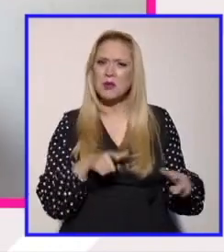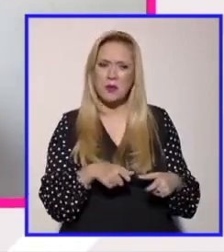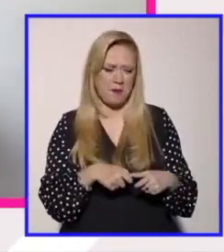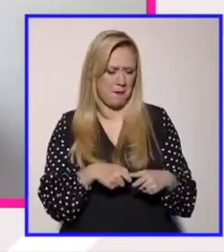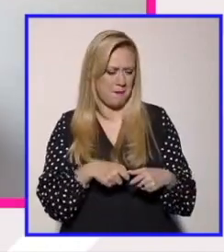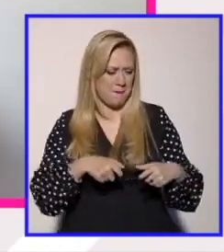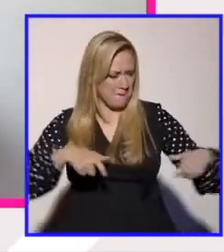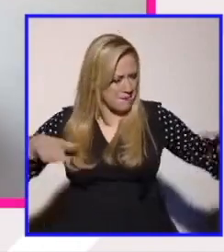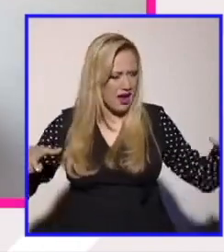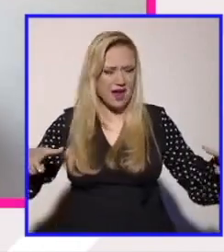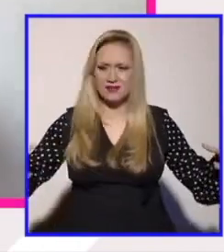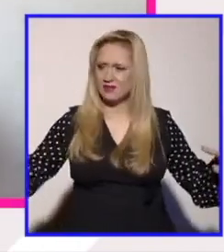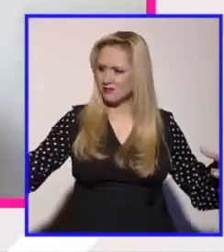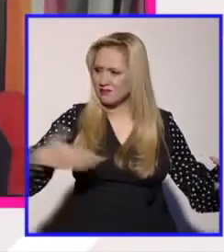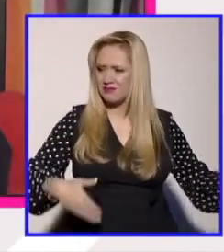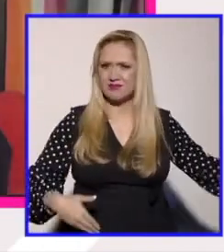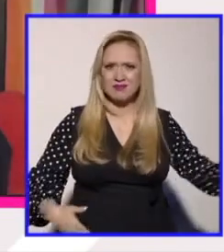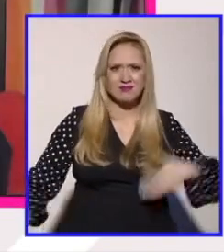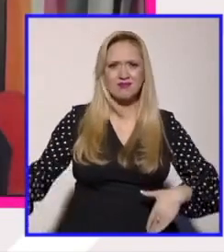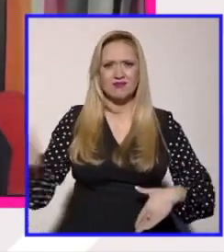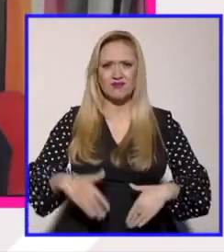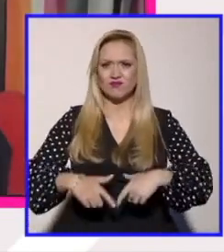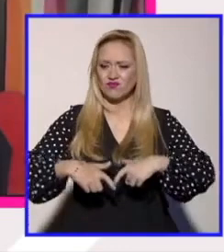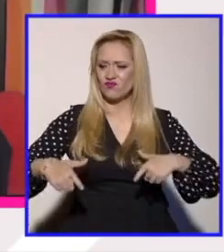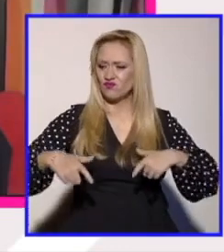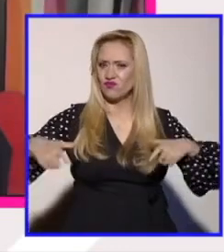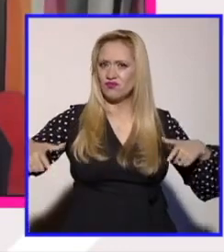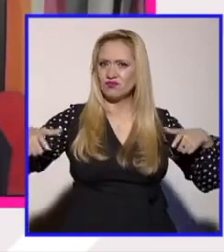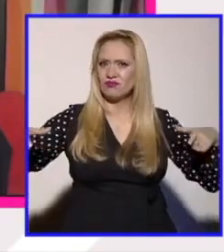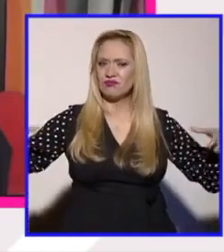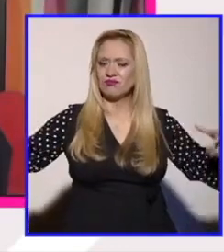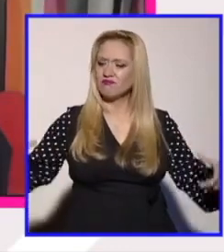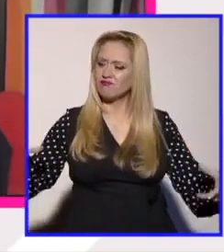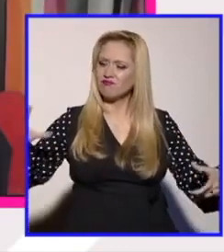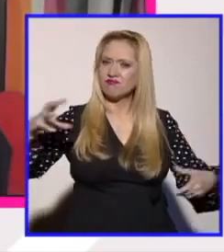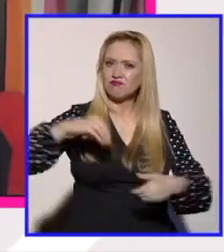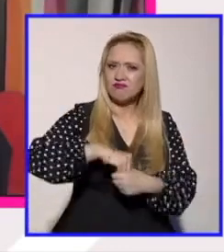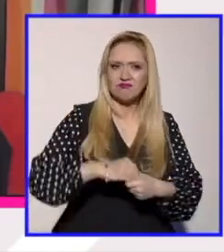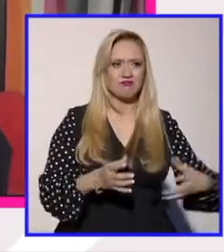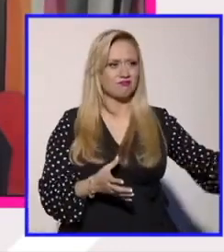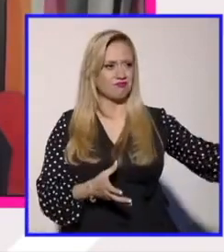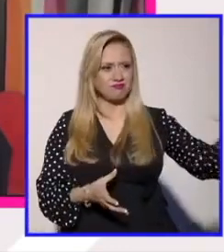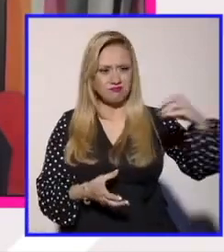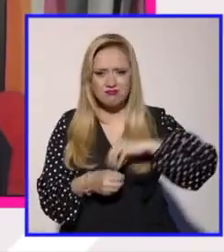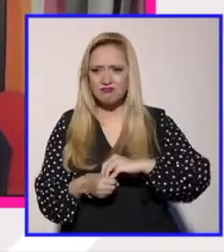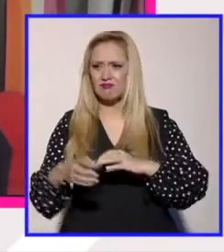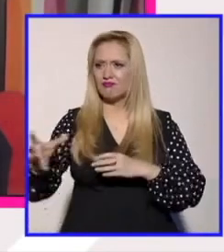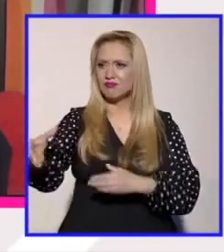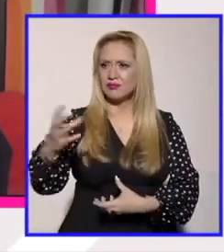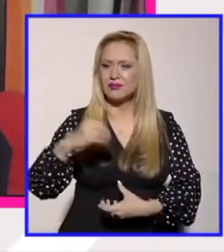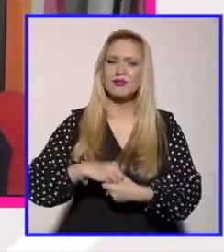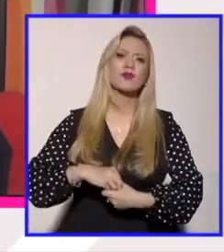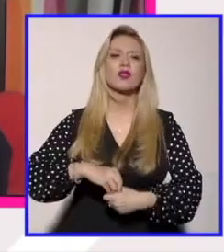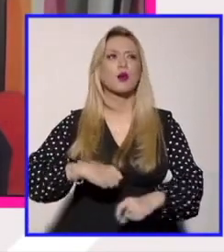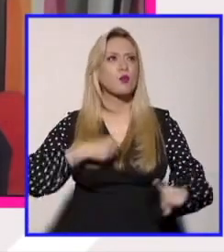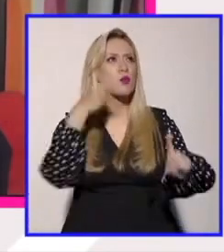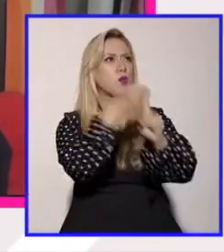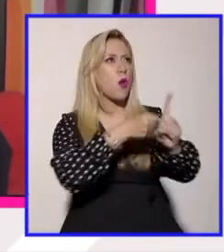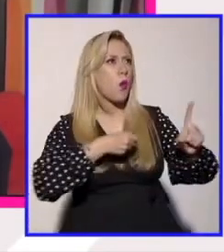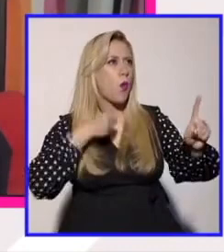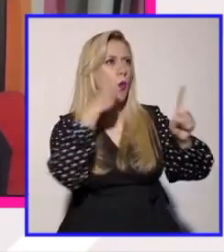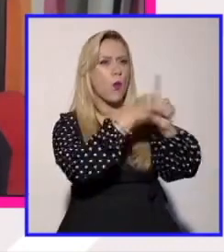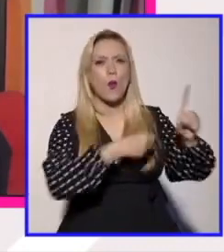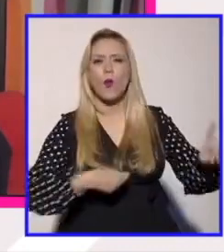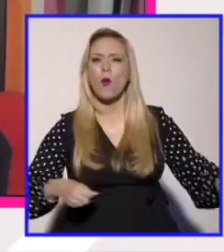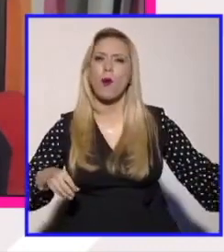la reflexión no perdemos nada incluyendo en una lucha o en un movimiento el decir